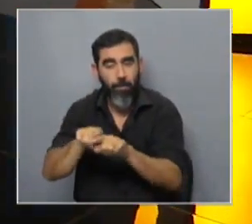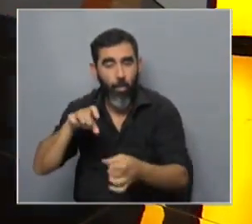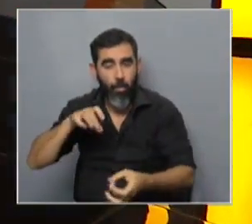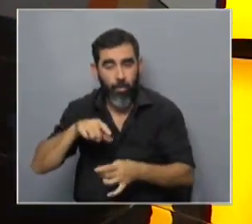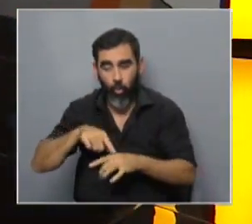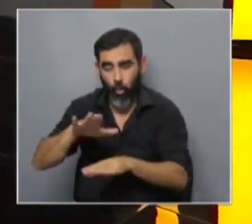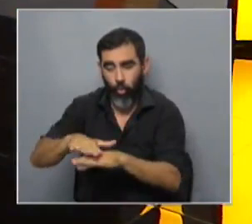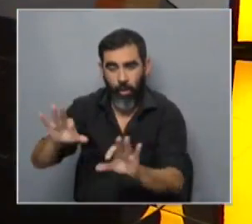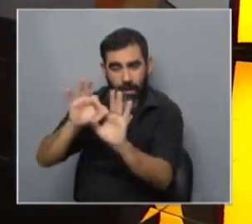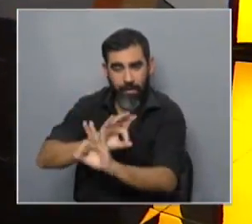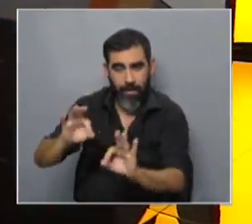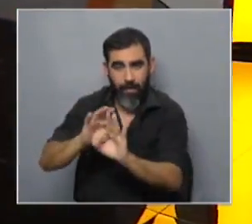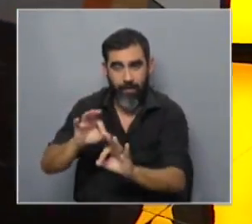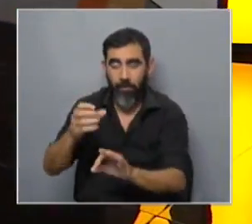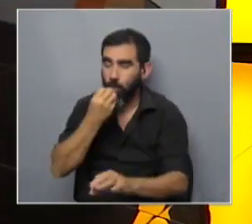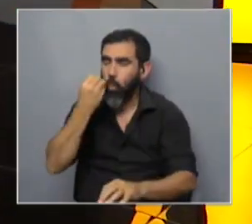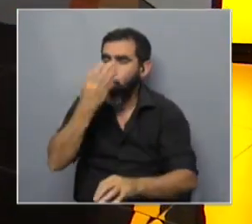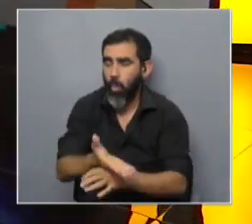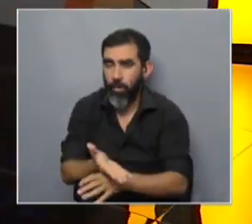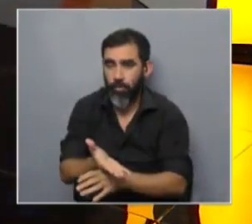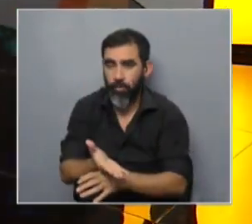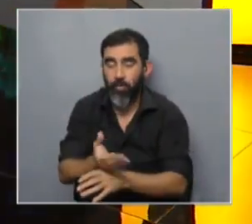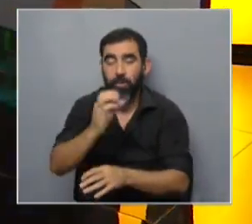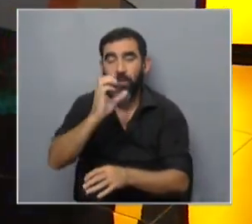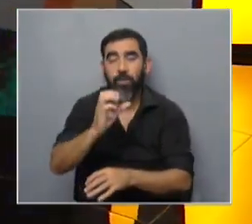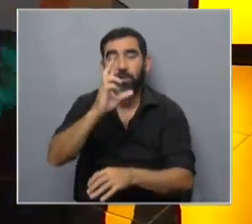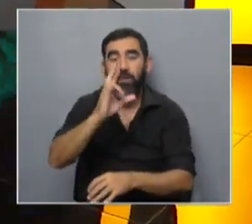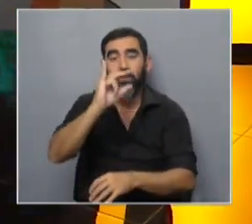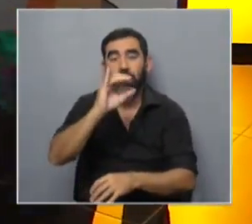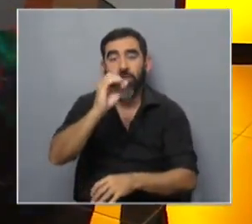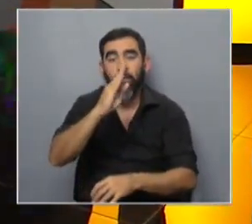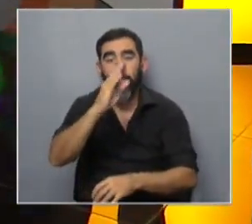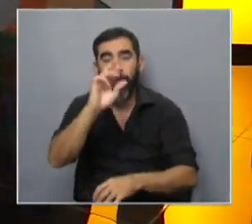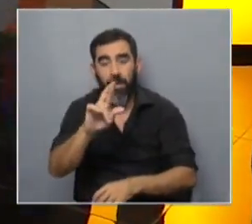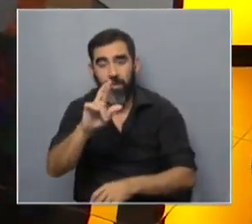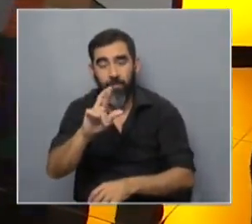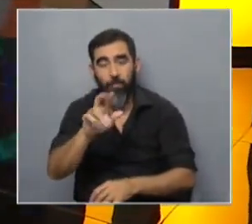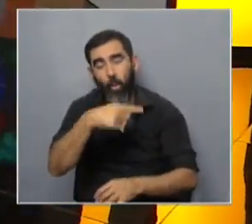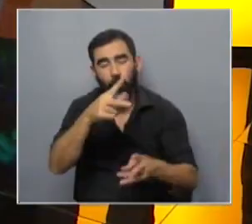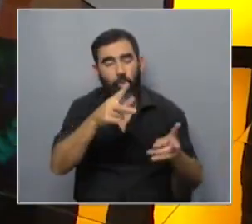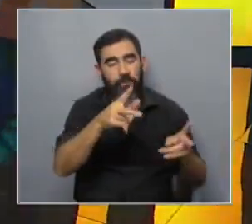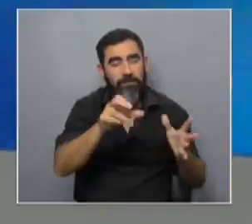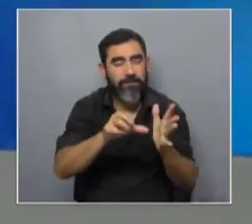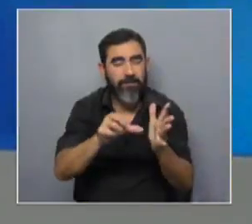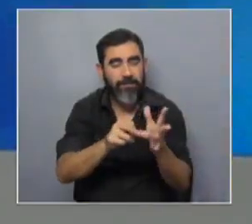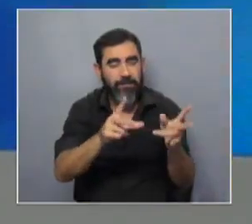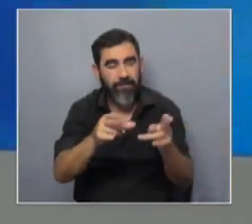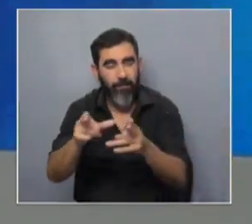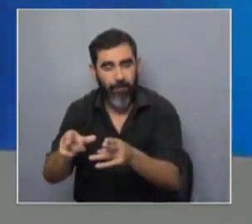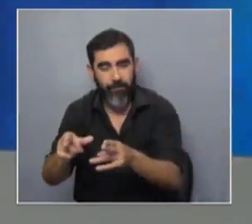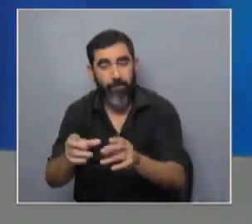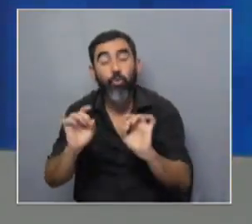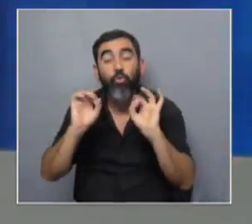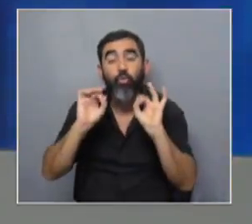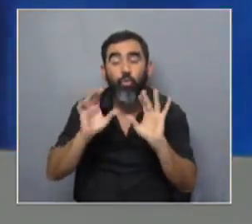tocarla y esa es una de las grandes ventajas de CRISPR respecto a otros sistemas de edición genética. Nosotros solamente